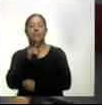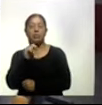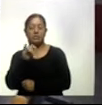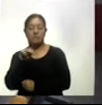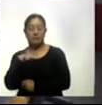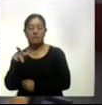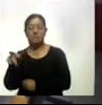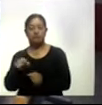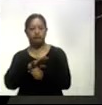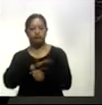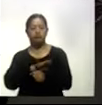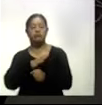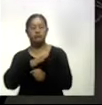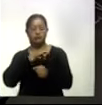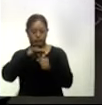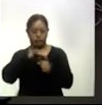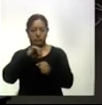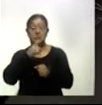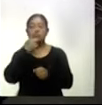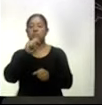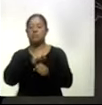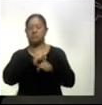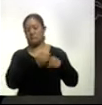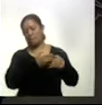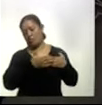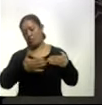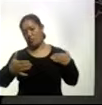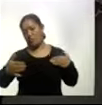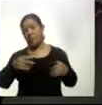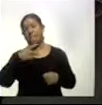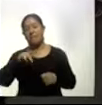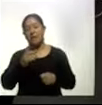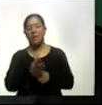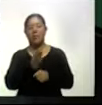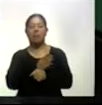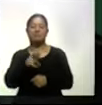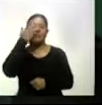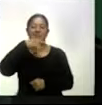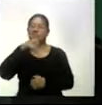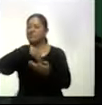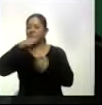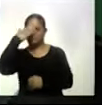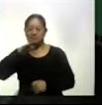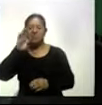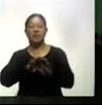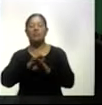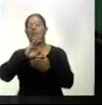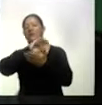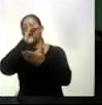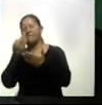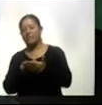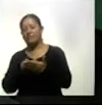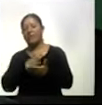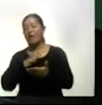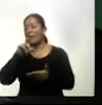la consulta se ha llevado a cabo durante una semana pero el desenlace es más que previsible las reformas fueron aprobadas por el poder